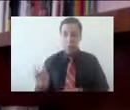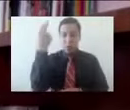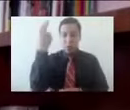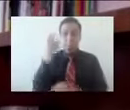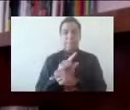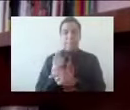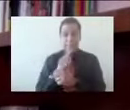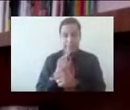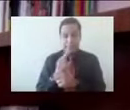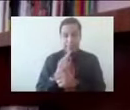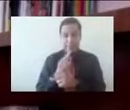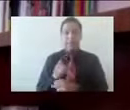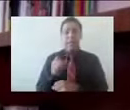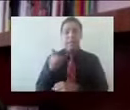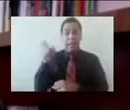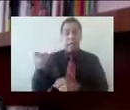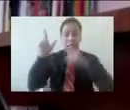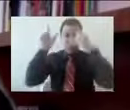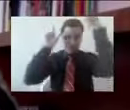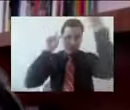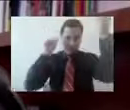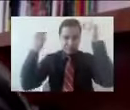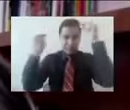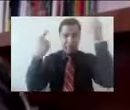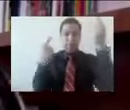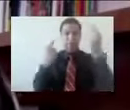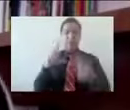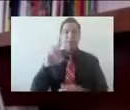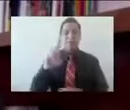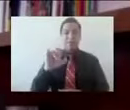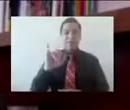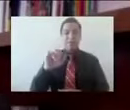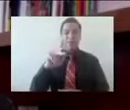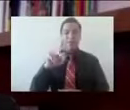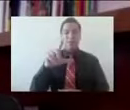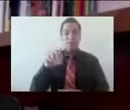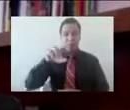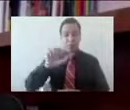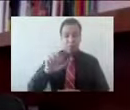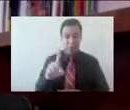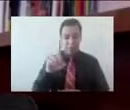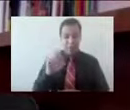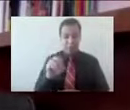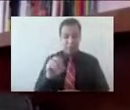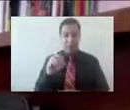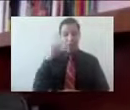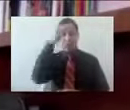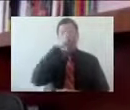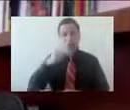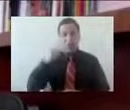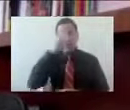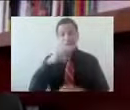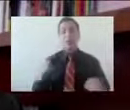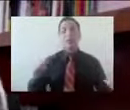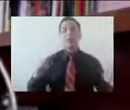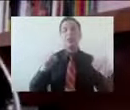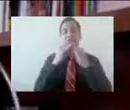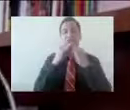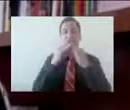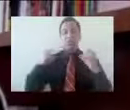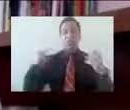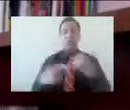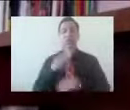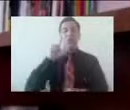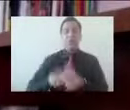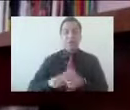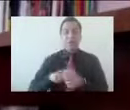tiene varios diplomados, es en trabajo social psiquiátrico por el Instituto Nacional Psiquiátrico Ramón de la